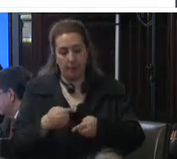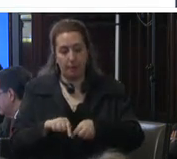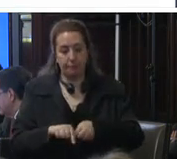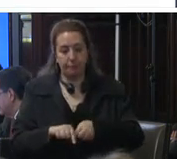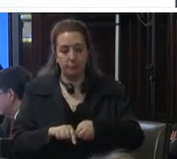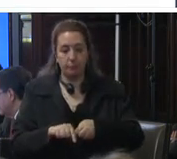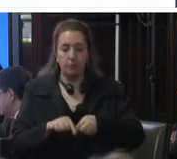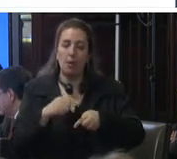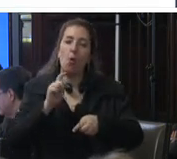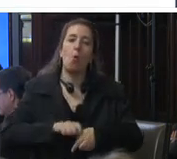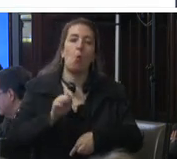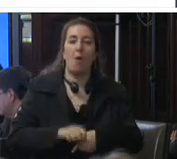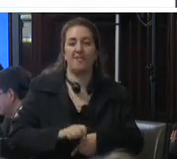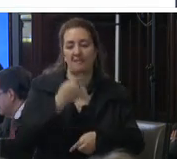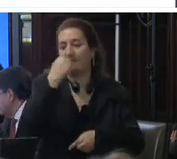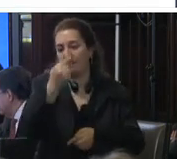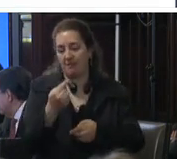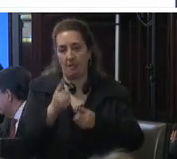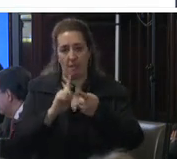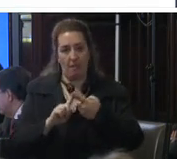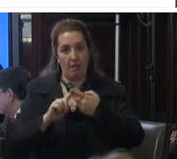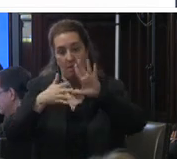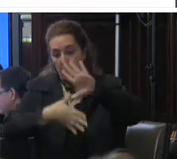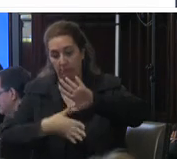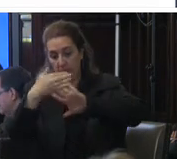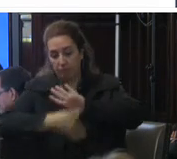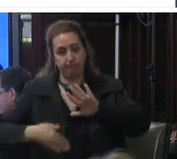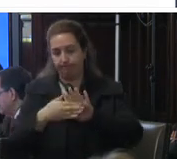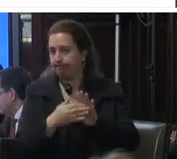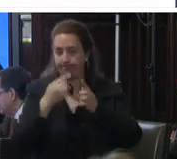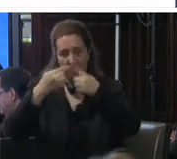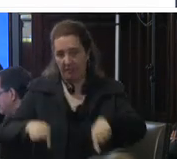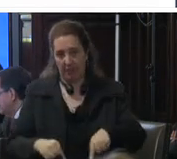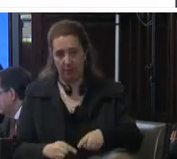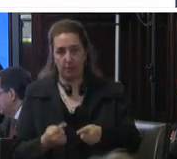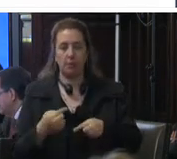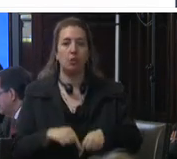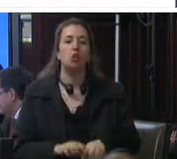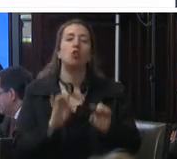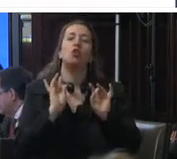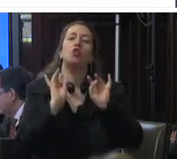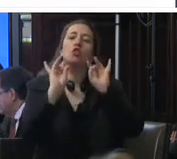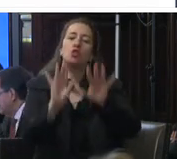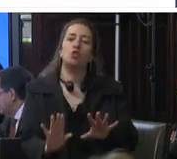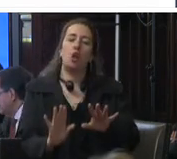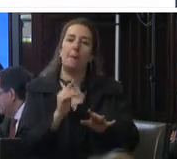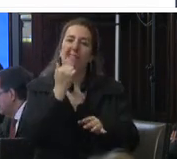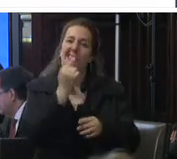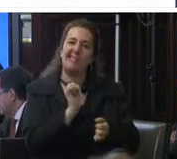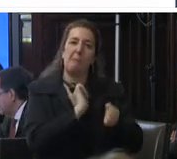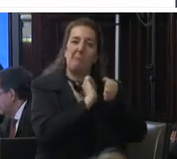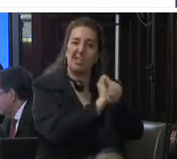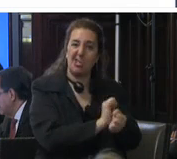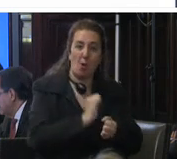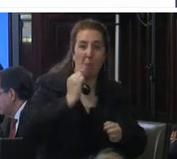de la corte interamericana en la materia esto es así pues no sólo utiliza la prisión preventiva de forma excesiva como lo evidenciaremos